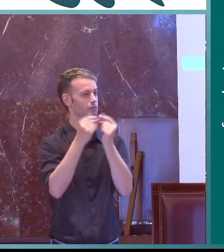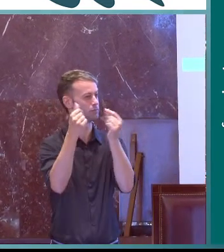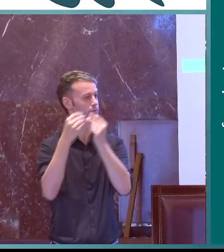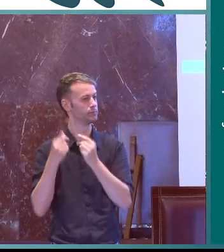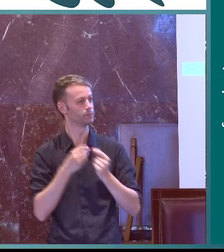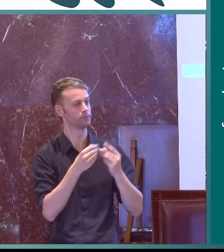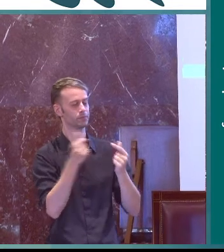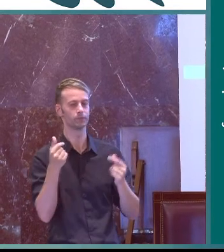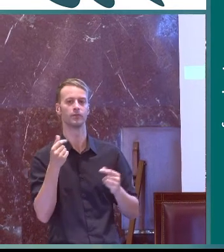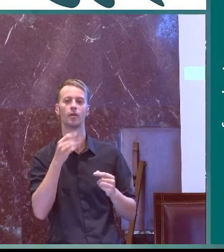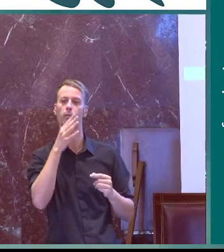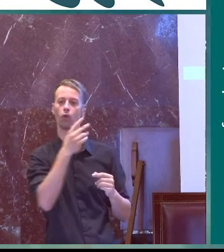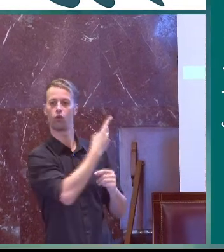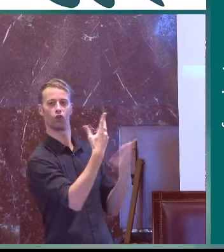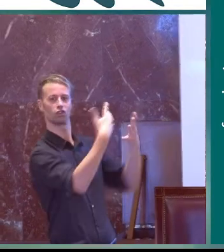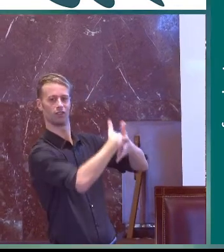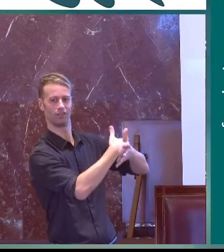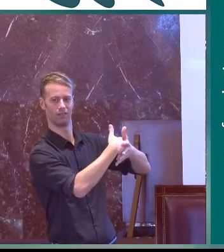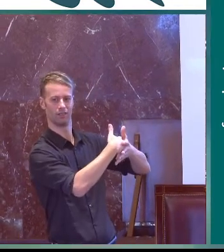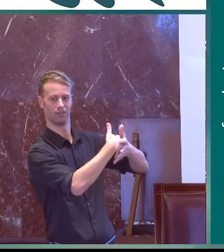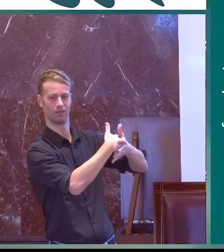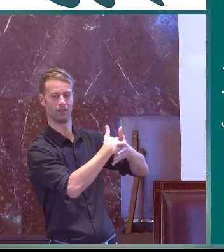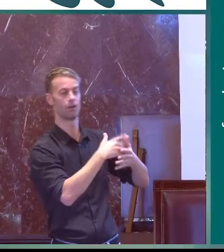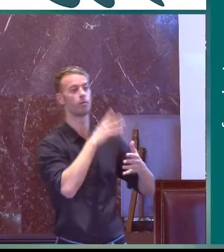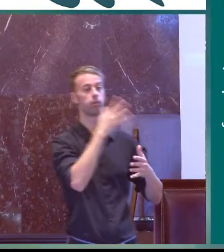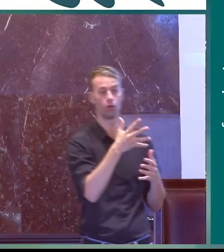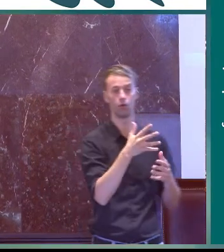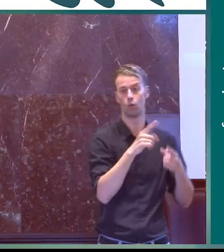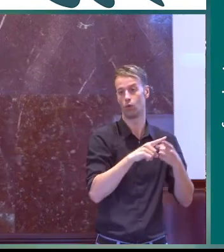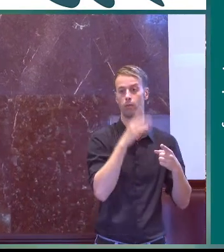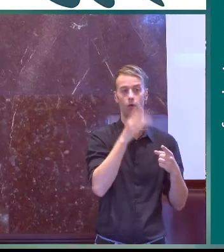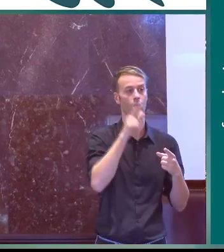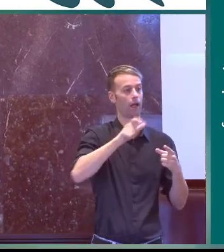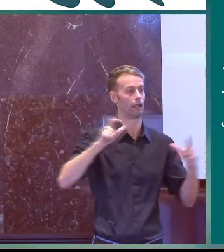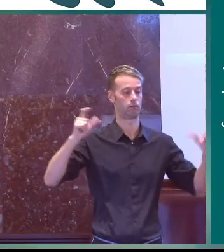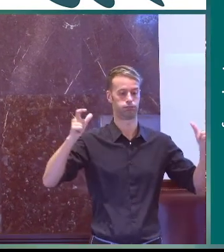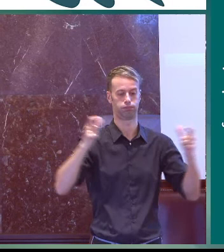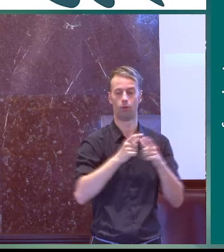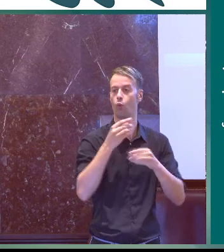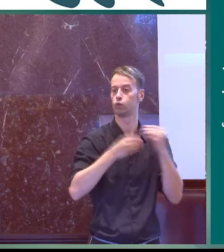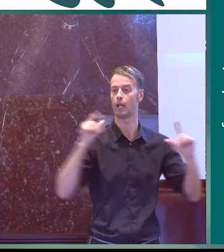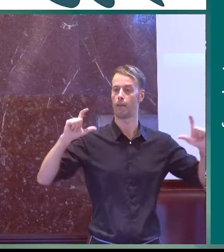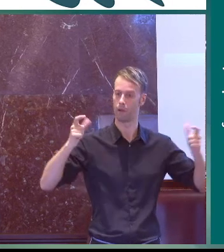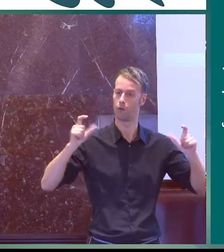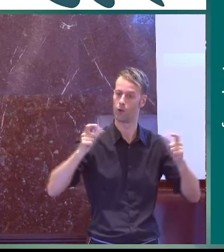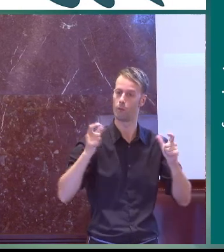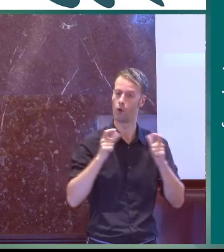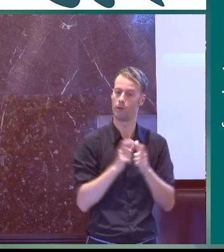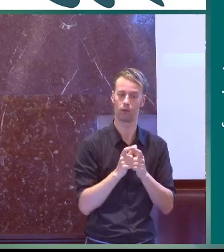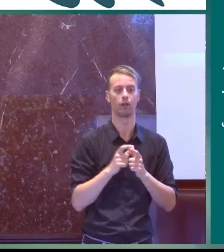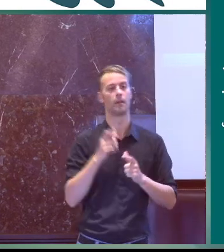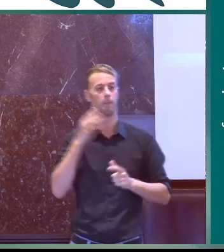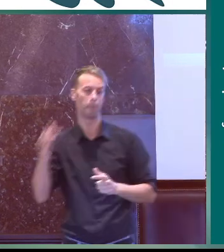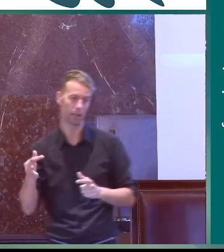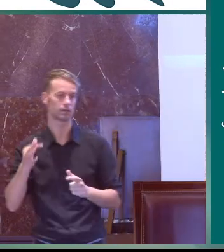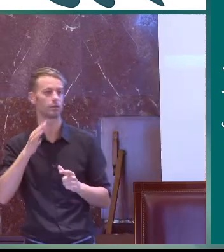en las lenguas horarias ha ocurrido muchas veces esta desaparición al mezclarse dos lenguas o al entrar en contacto dos lenguas y también